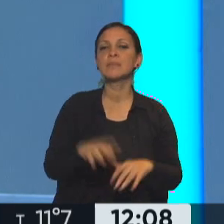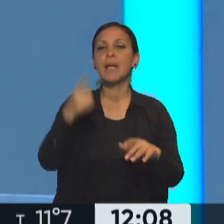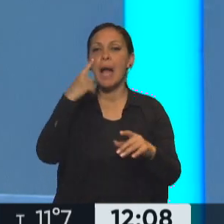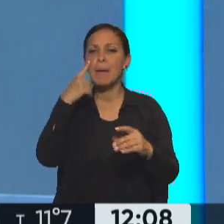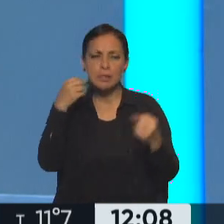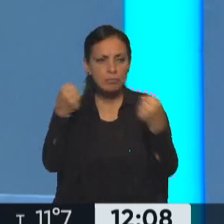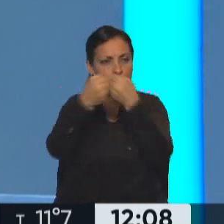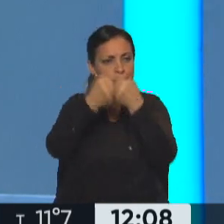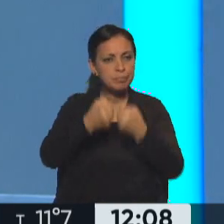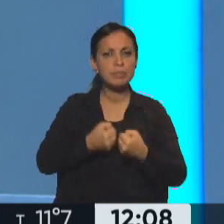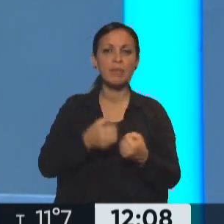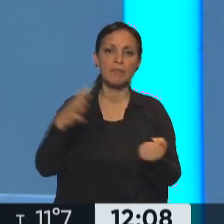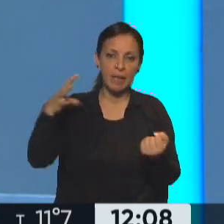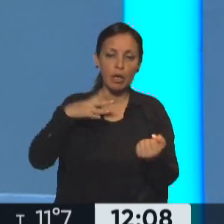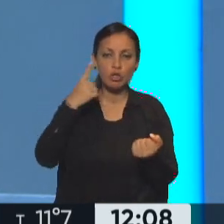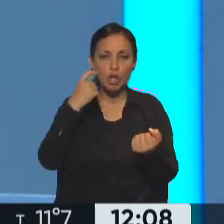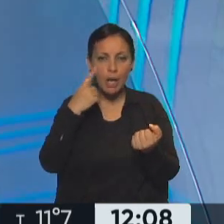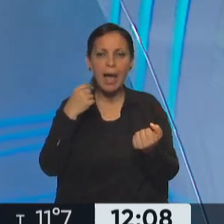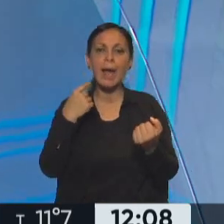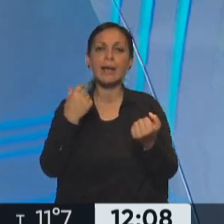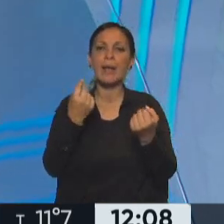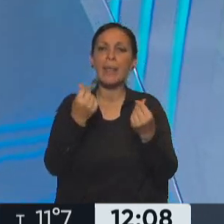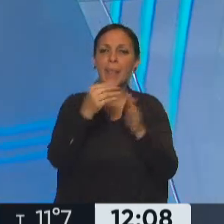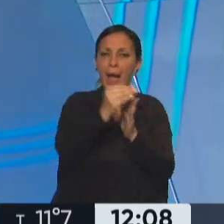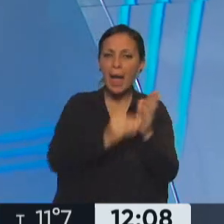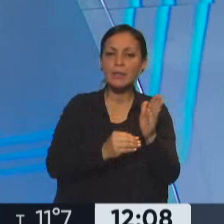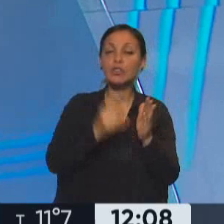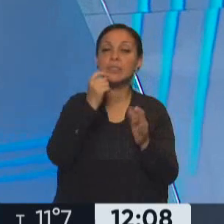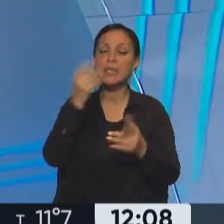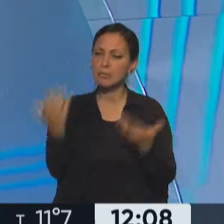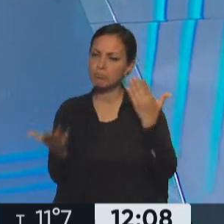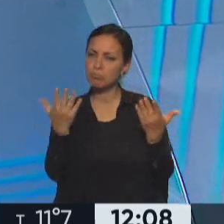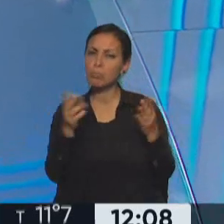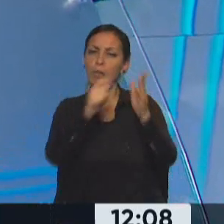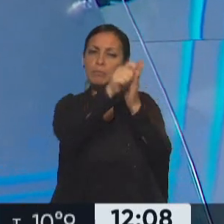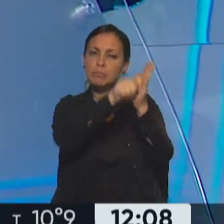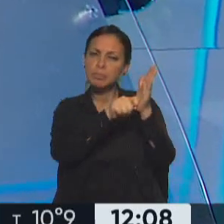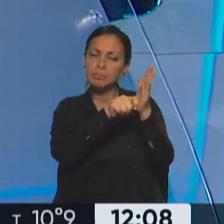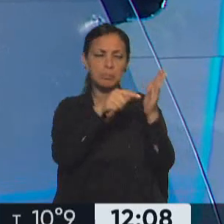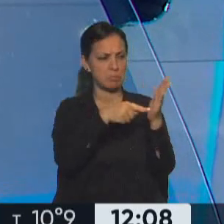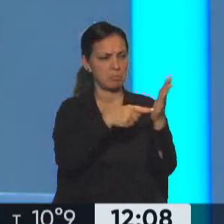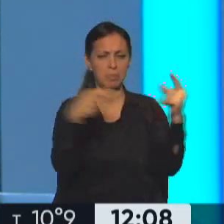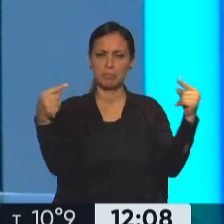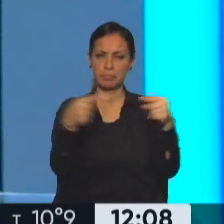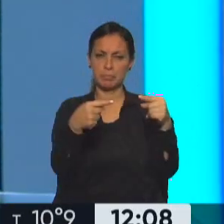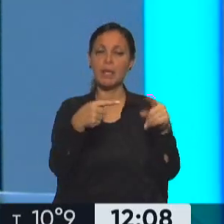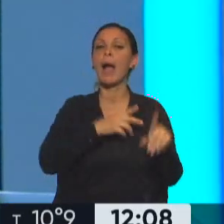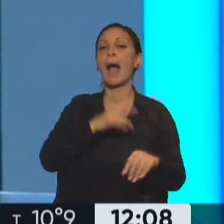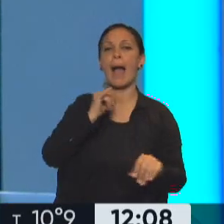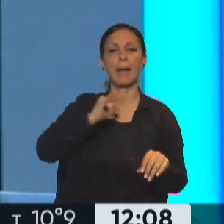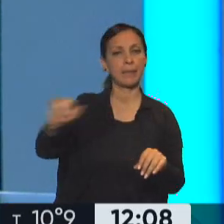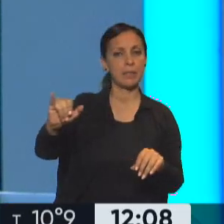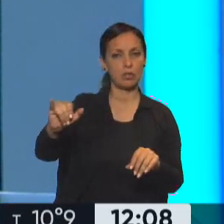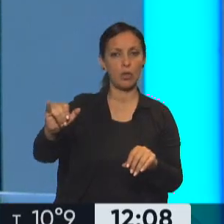los datos que tengan oficialmente. Si hay algún tipo de contradicción entre los datos y los registros que tienen, se te va a informar por